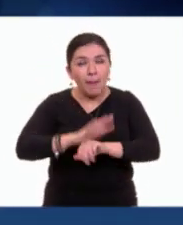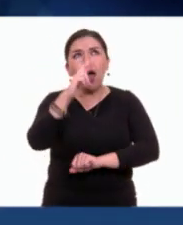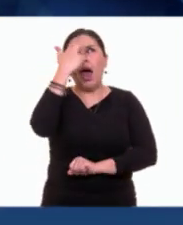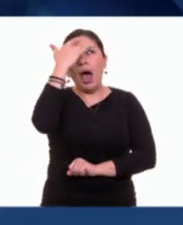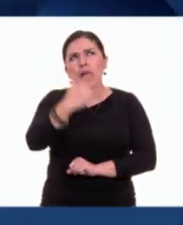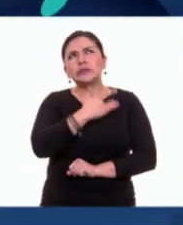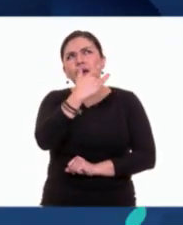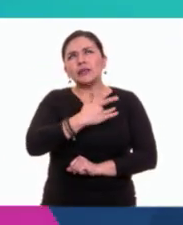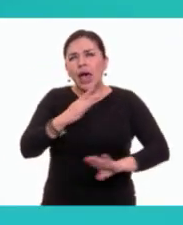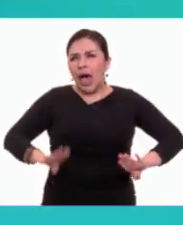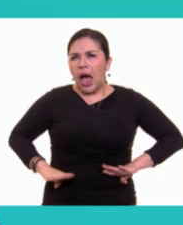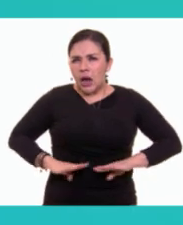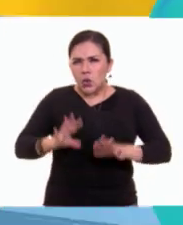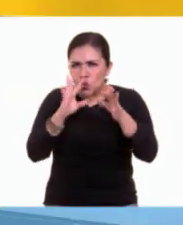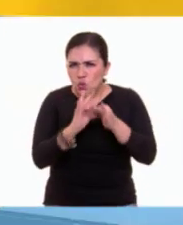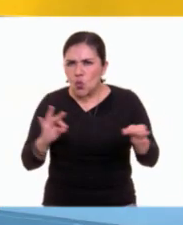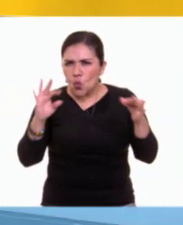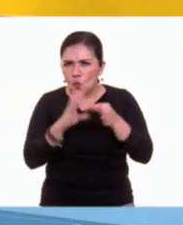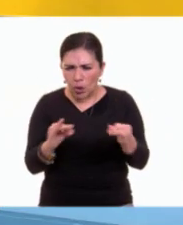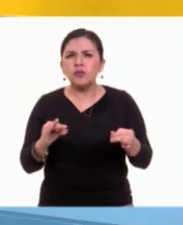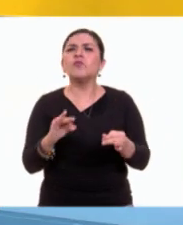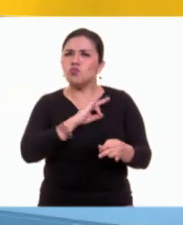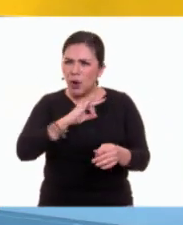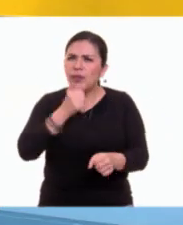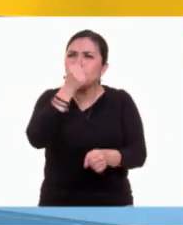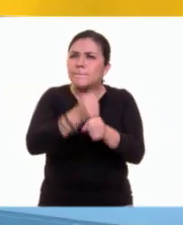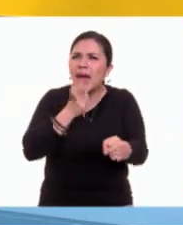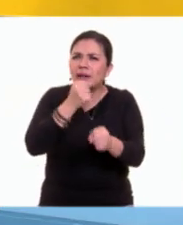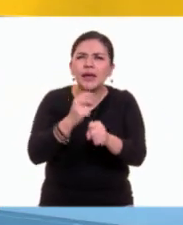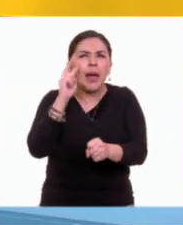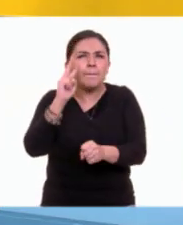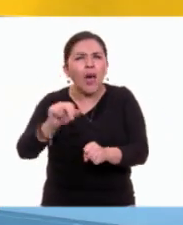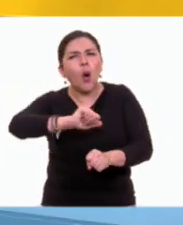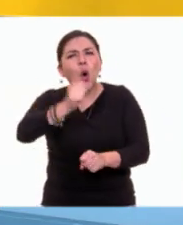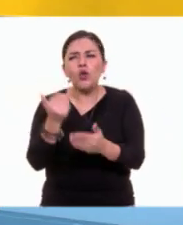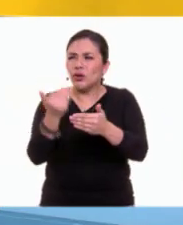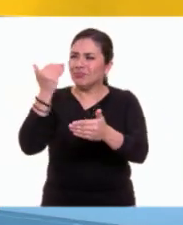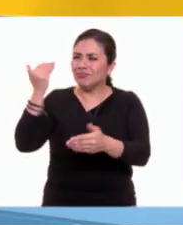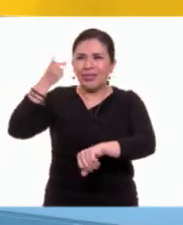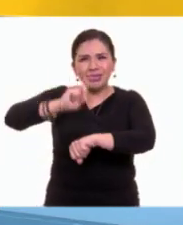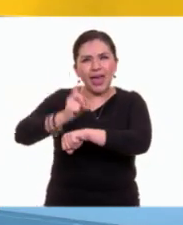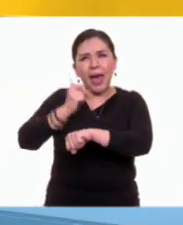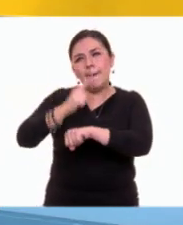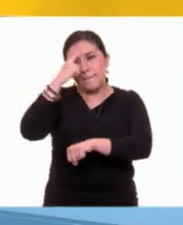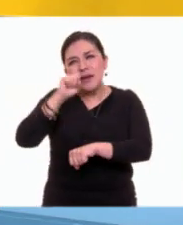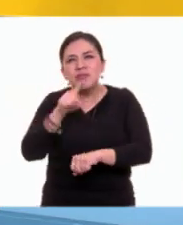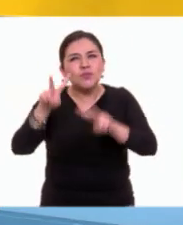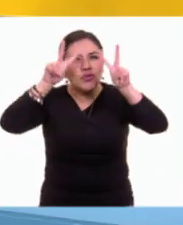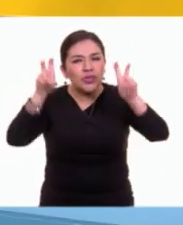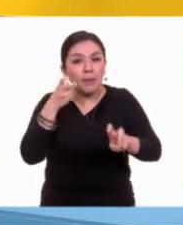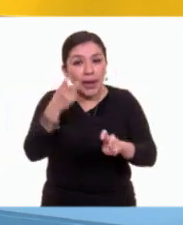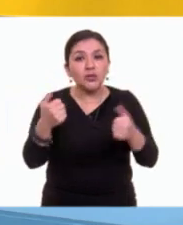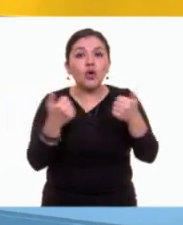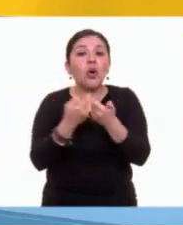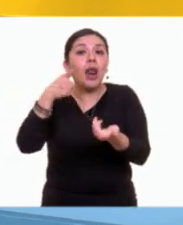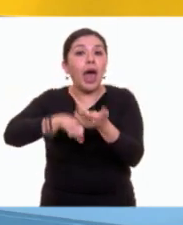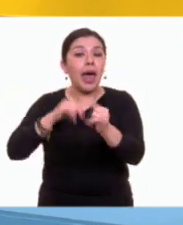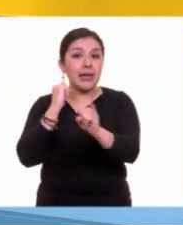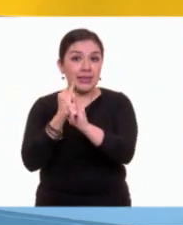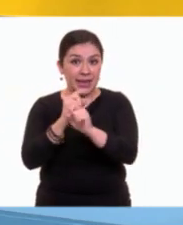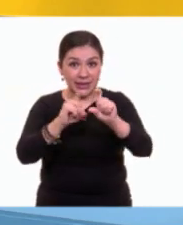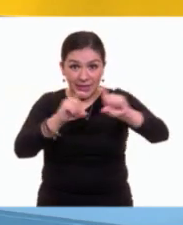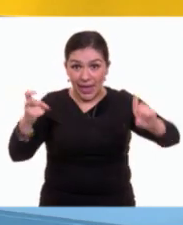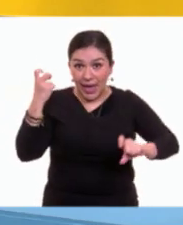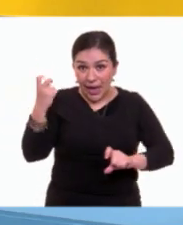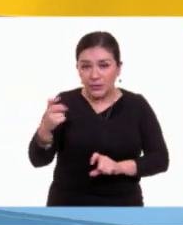características del cuento, busquen clases de prácticas anteriores donde se aborde este tipo de texto en el sitio de Aprende en Casa.